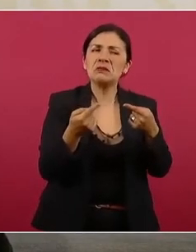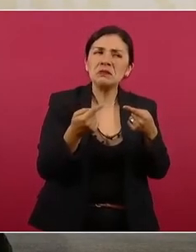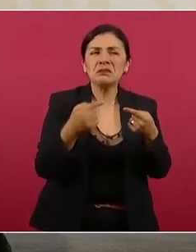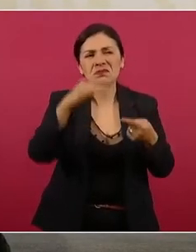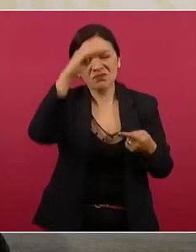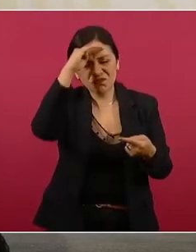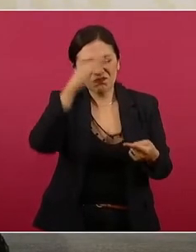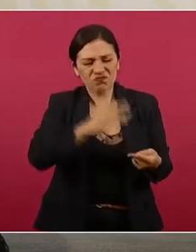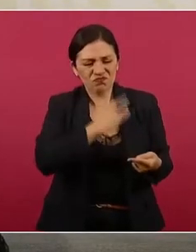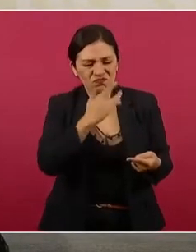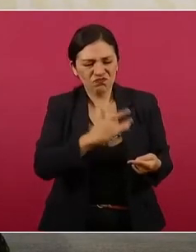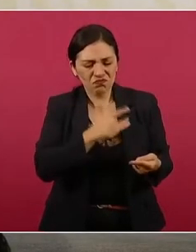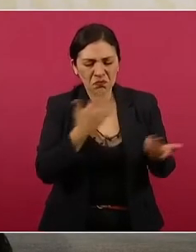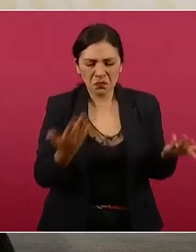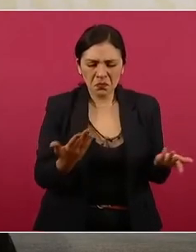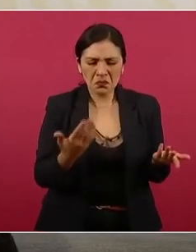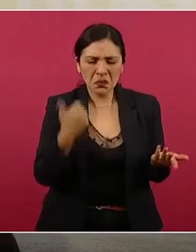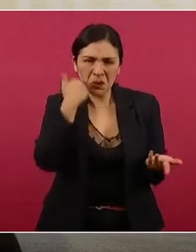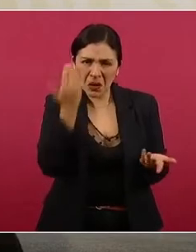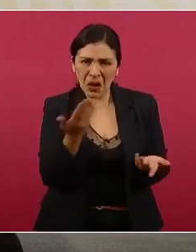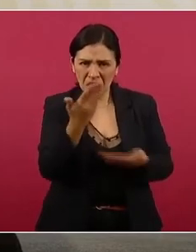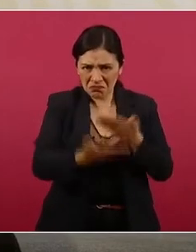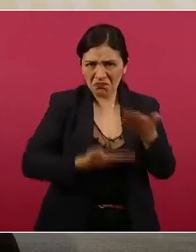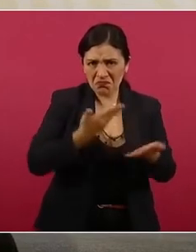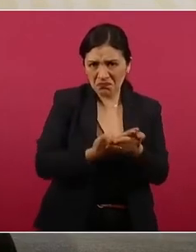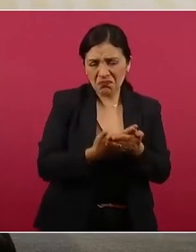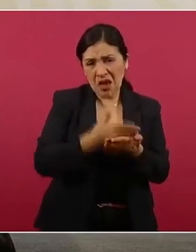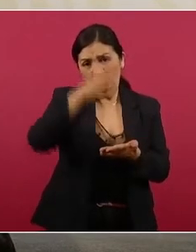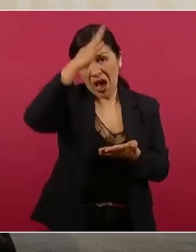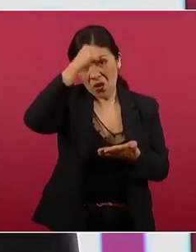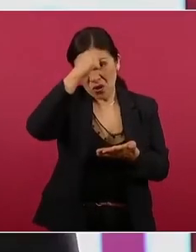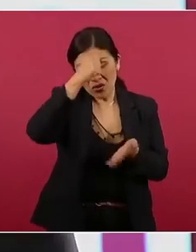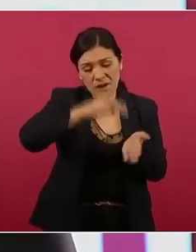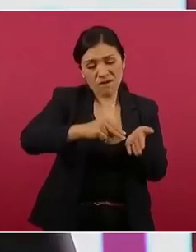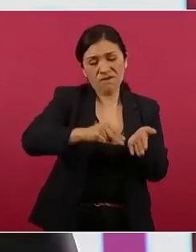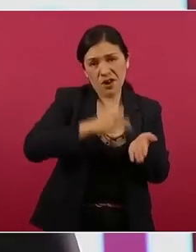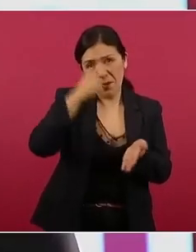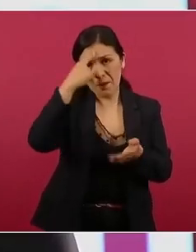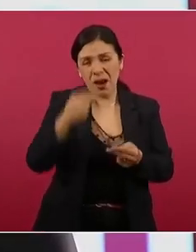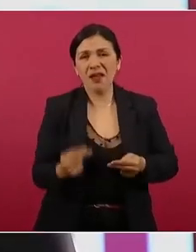un tratado económico bilateral,